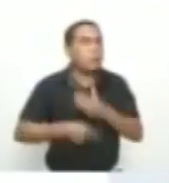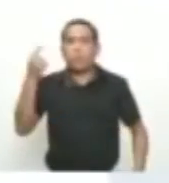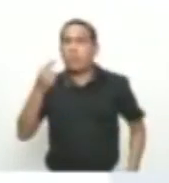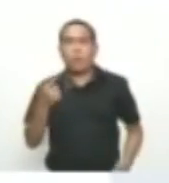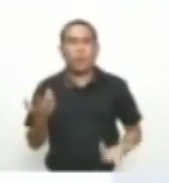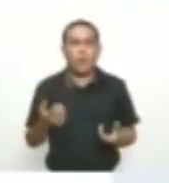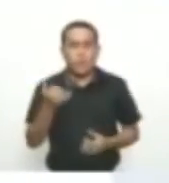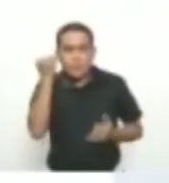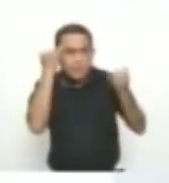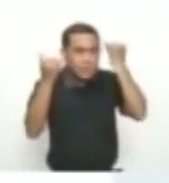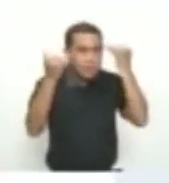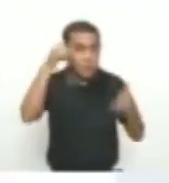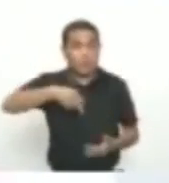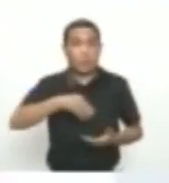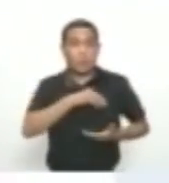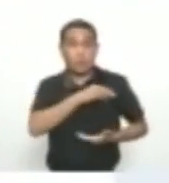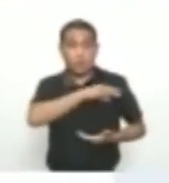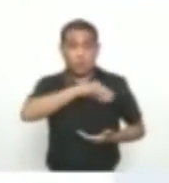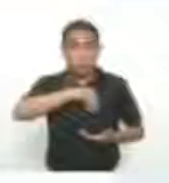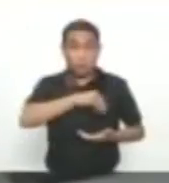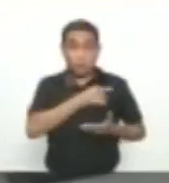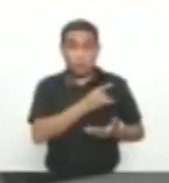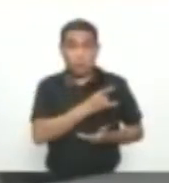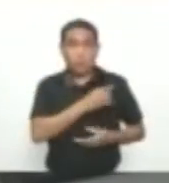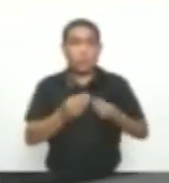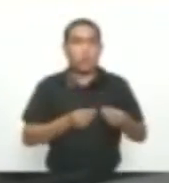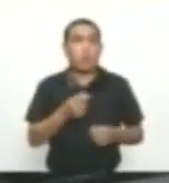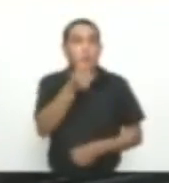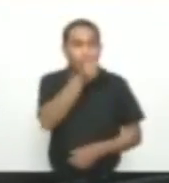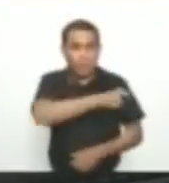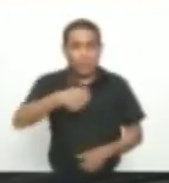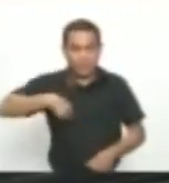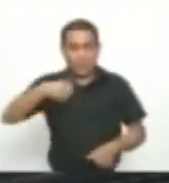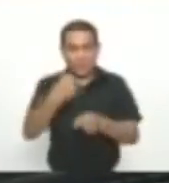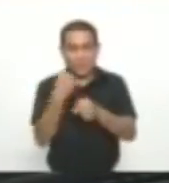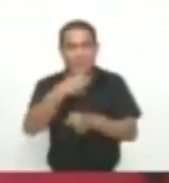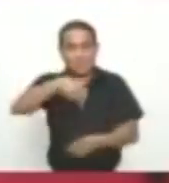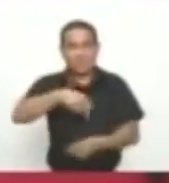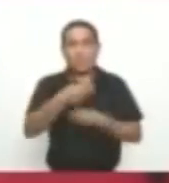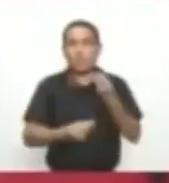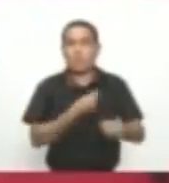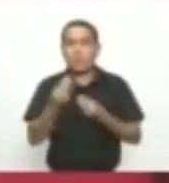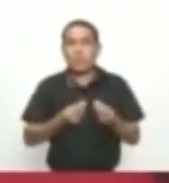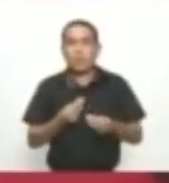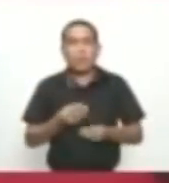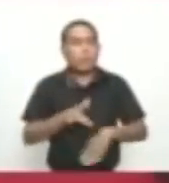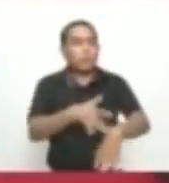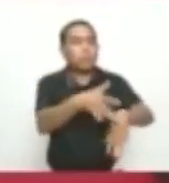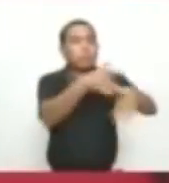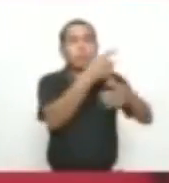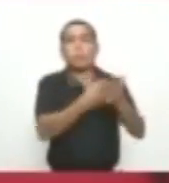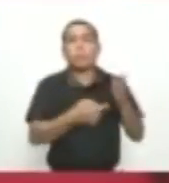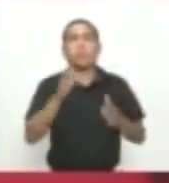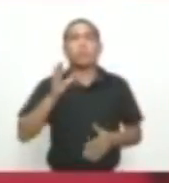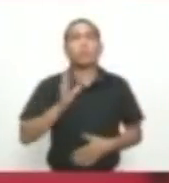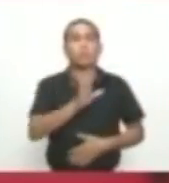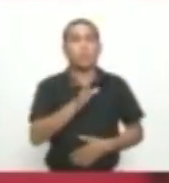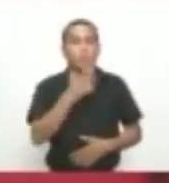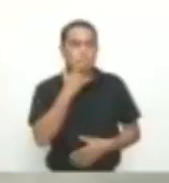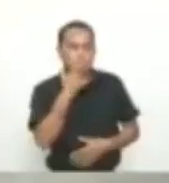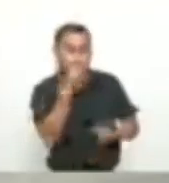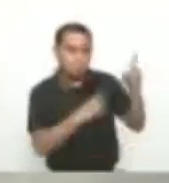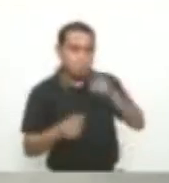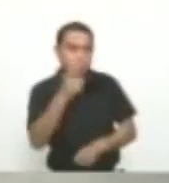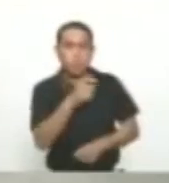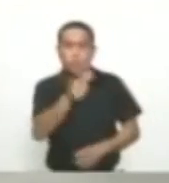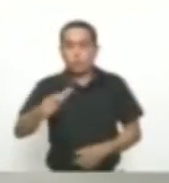nuestra institución Desarrolla Con los funcionarios Administrativos Para desarrollar En ellos Las competencias Requeridas Para